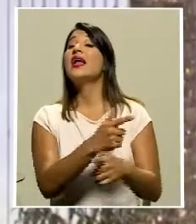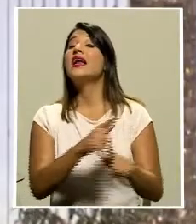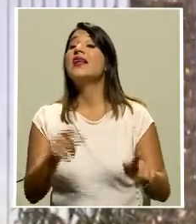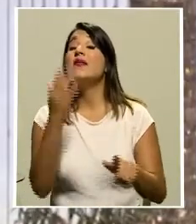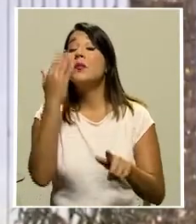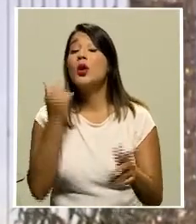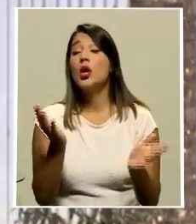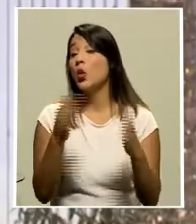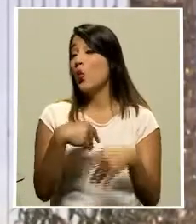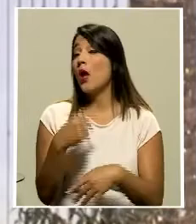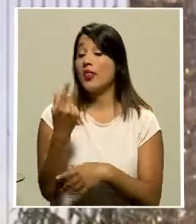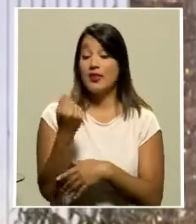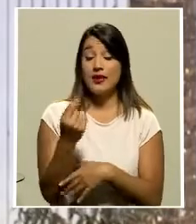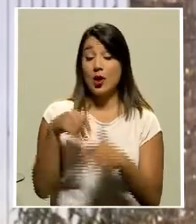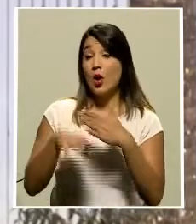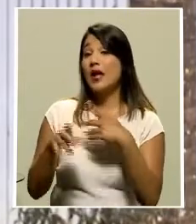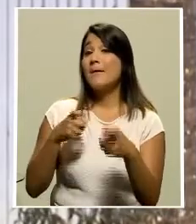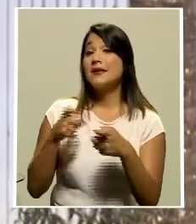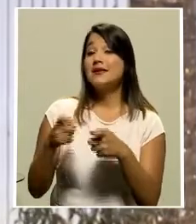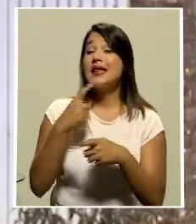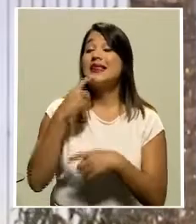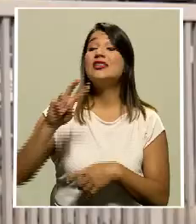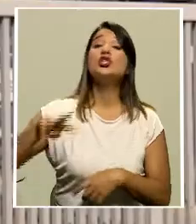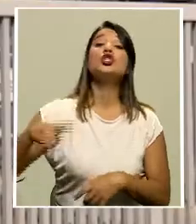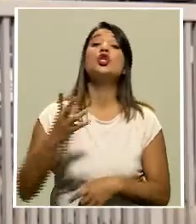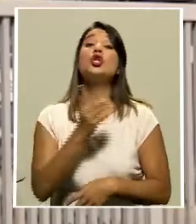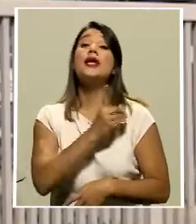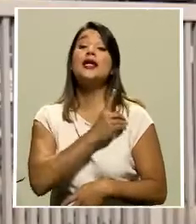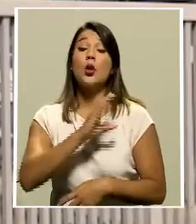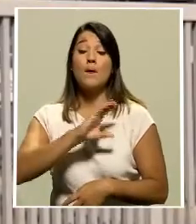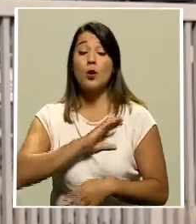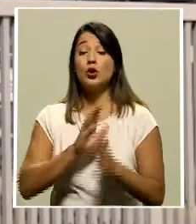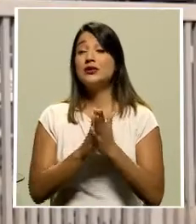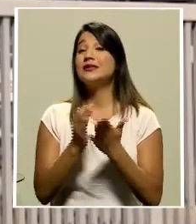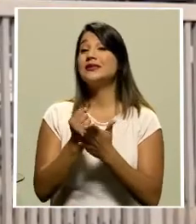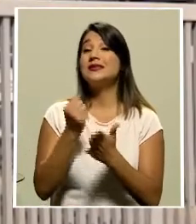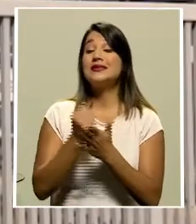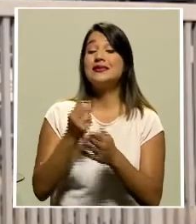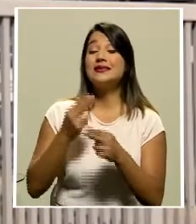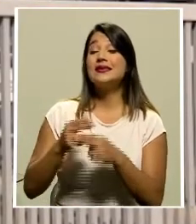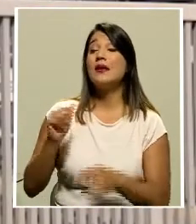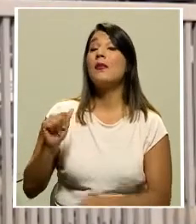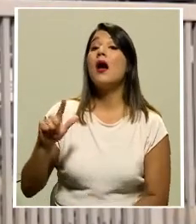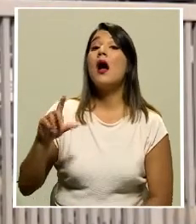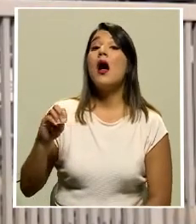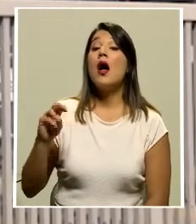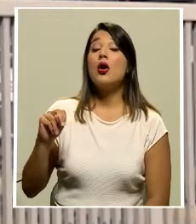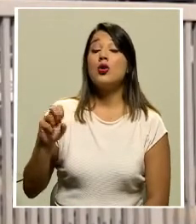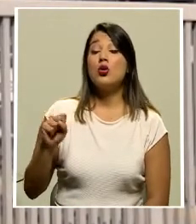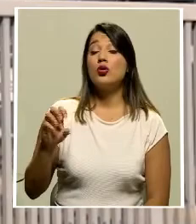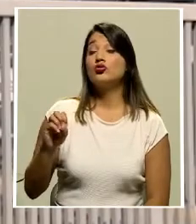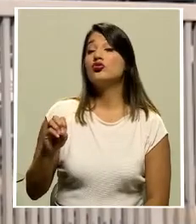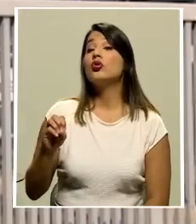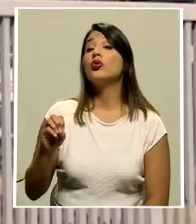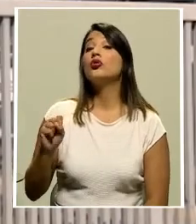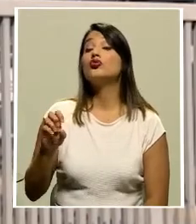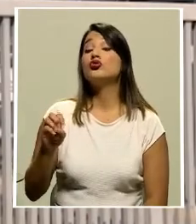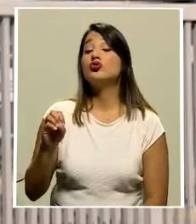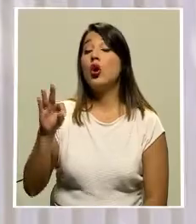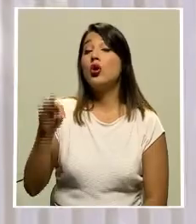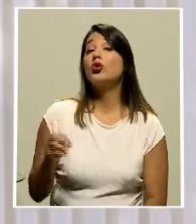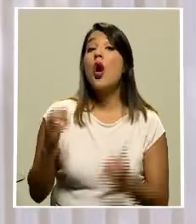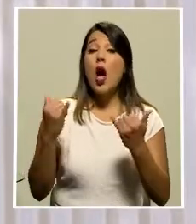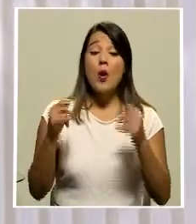en migración. De acuerdo con el subdirector de la Policía de Migración, Alonso Soto, actualmente hay personas de Colombia, República